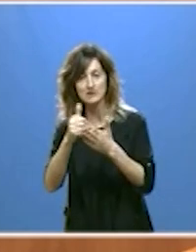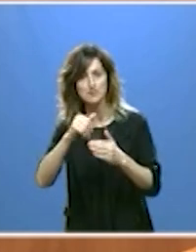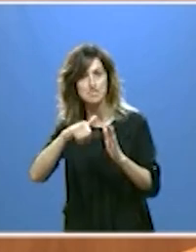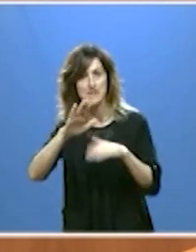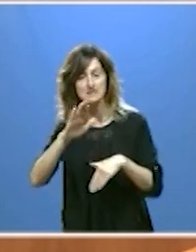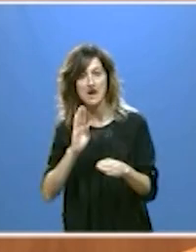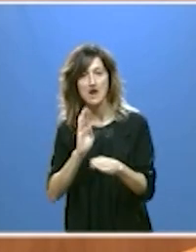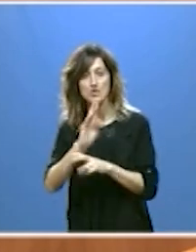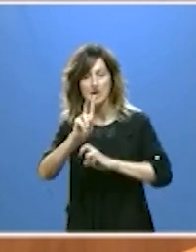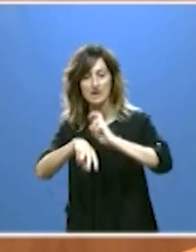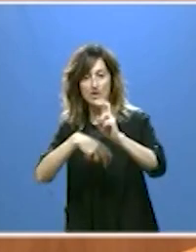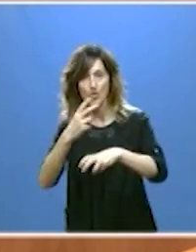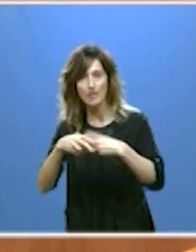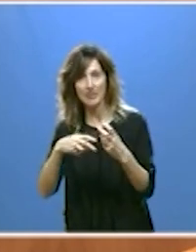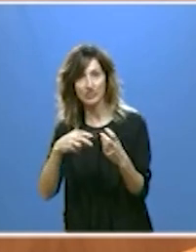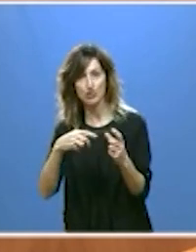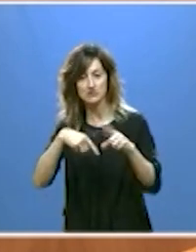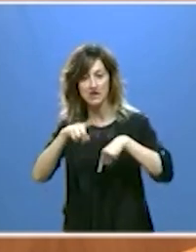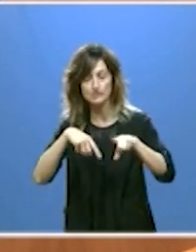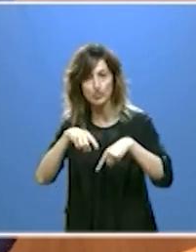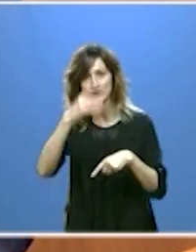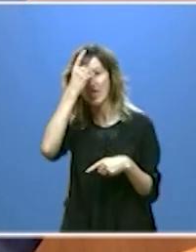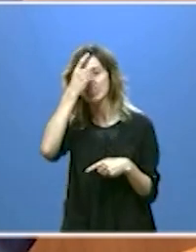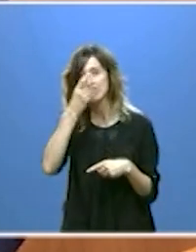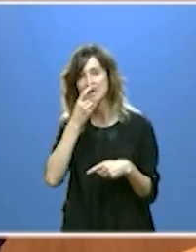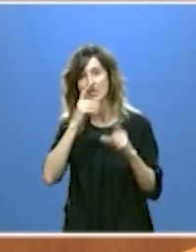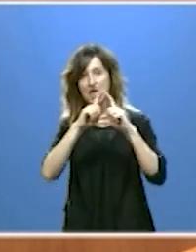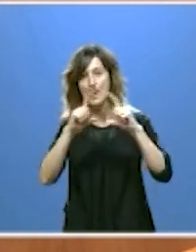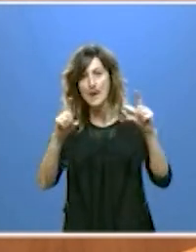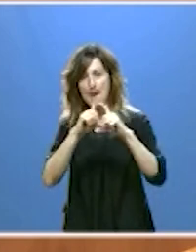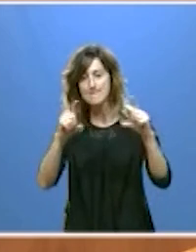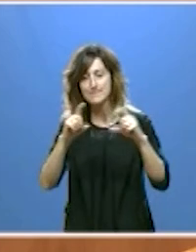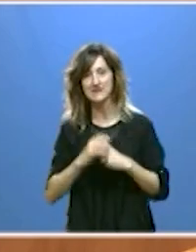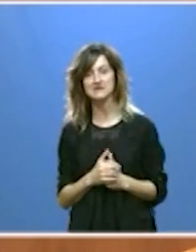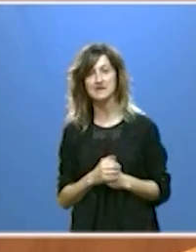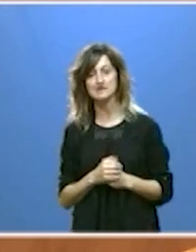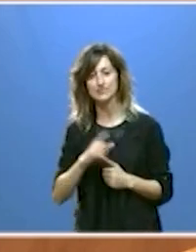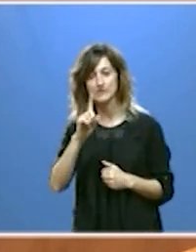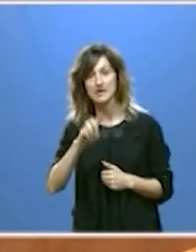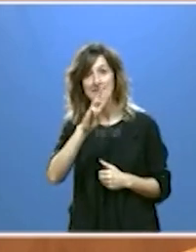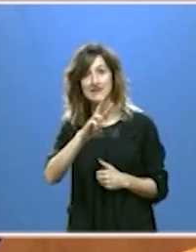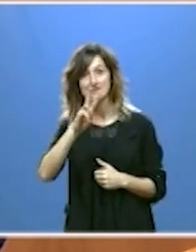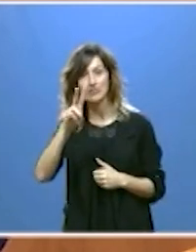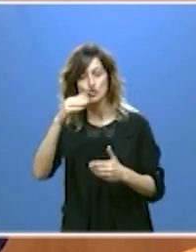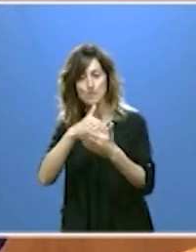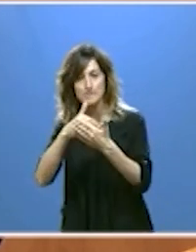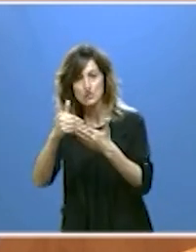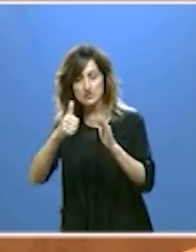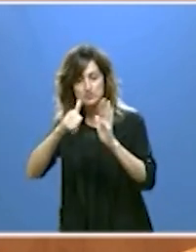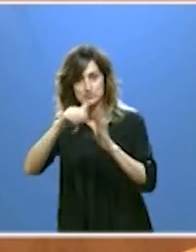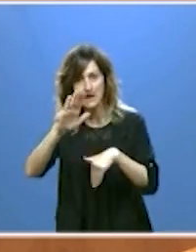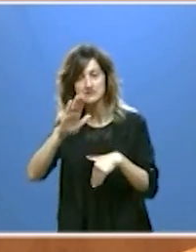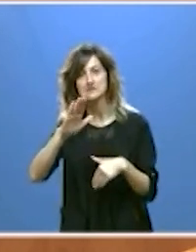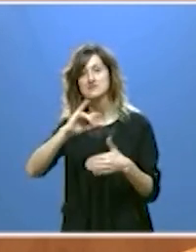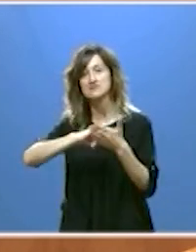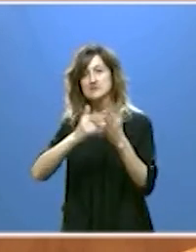ayudas a la renovación de las flotas y la digitalización de las empresas y empleamos 32 millones en un sistema